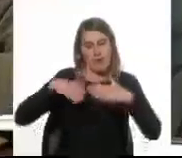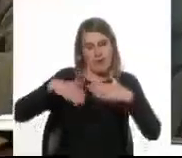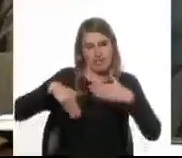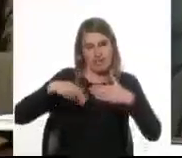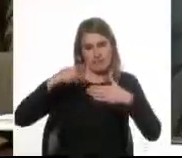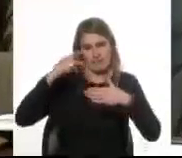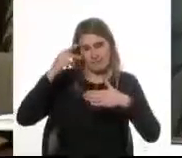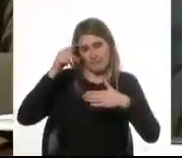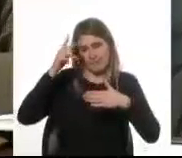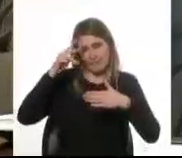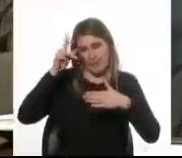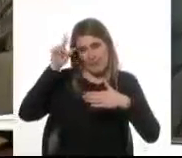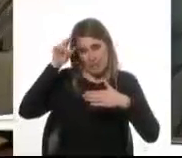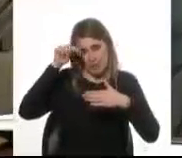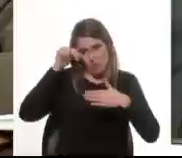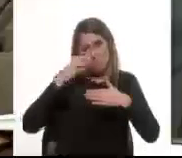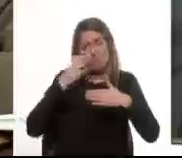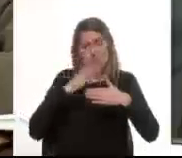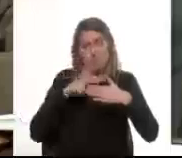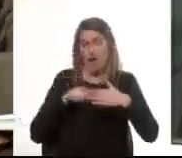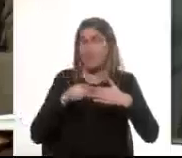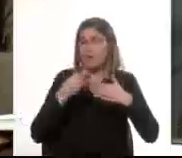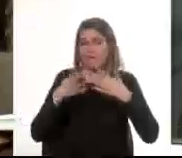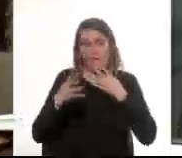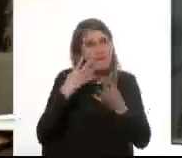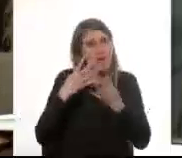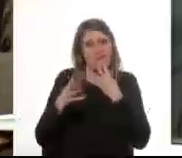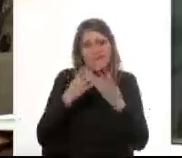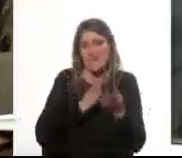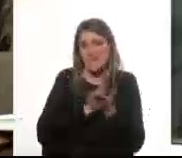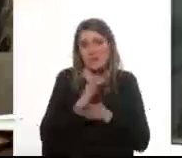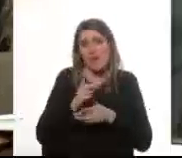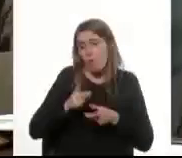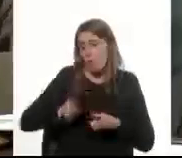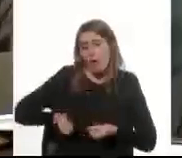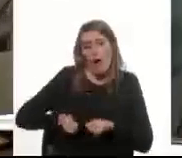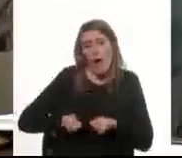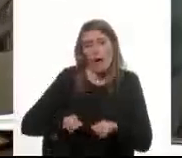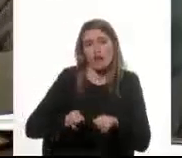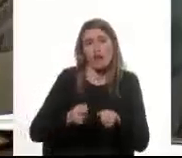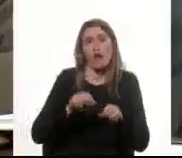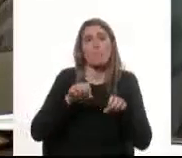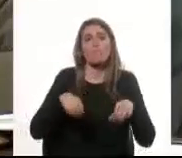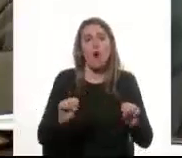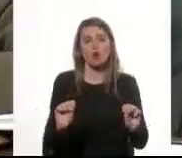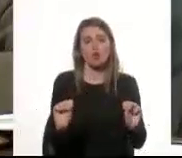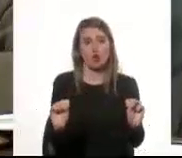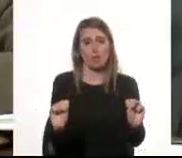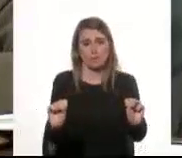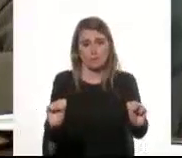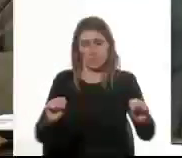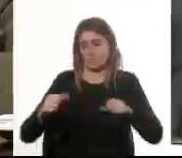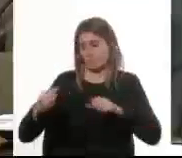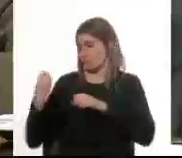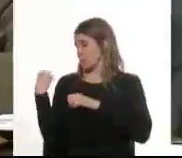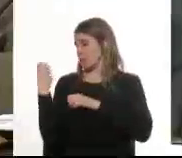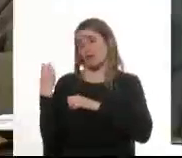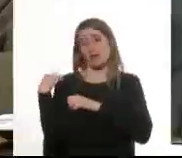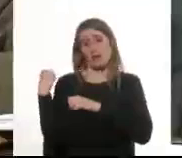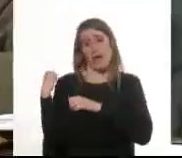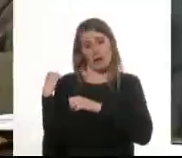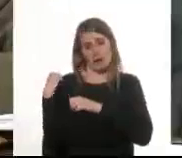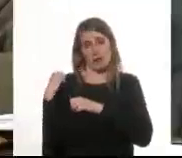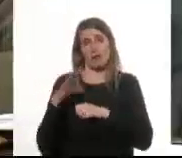Y fuimos hasta el 2001 Usábamos un carrito que lo tiraba una moto El carrito lo